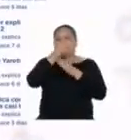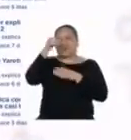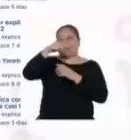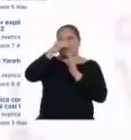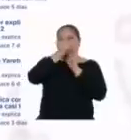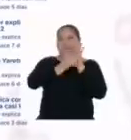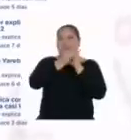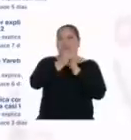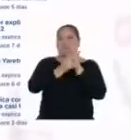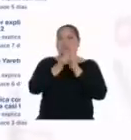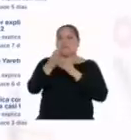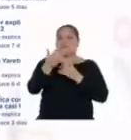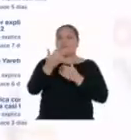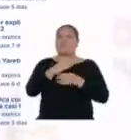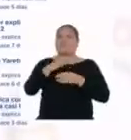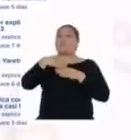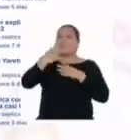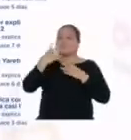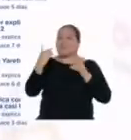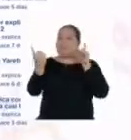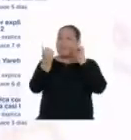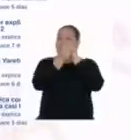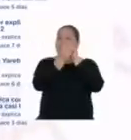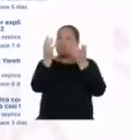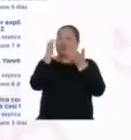este video y hasta una próxima oportunidad.